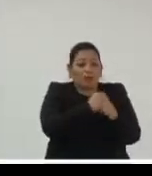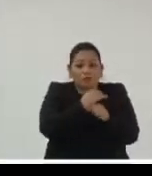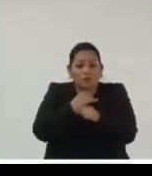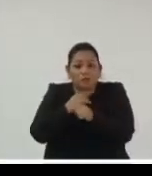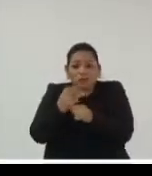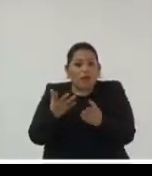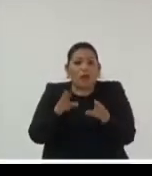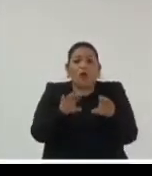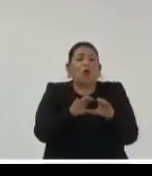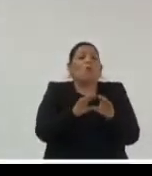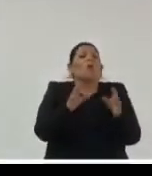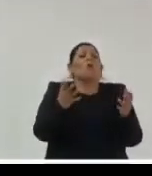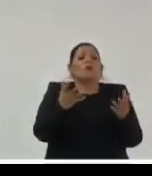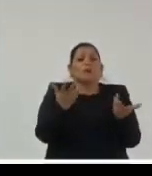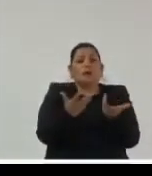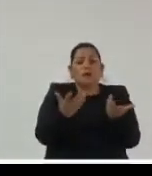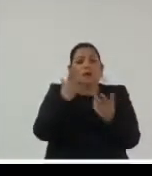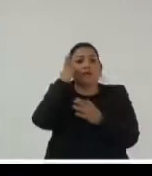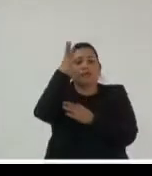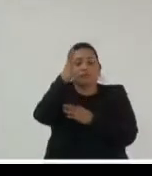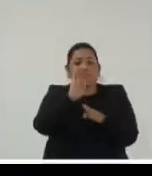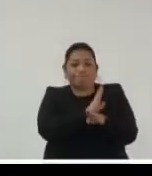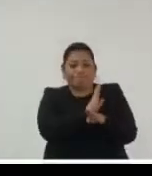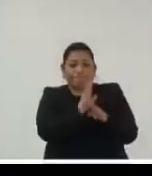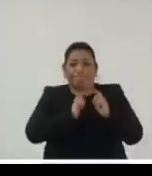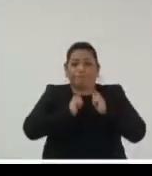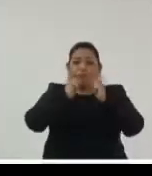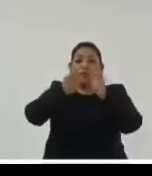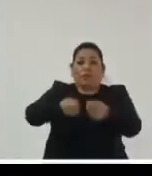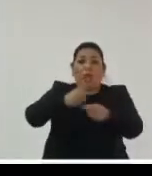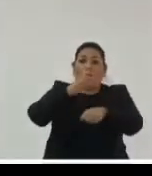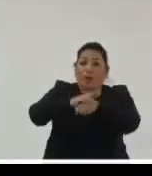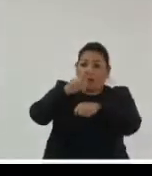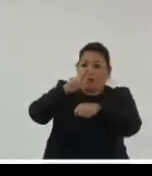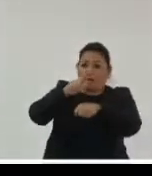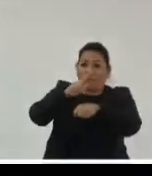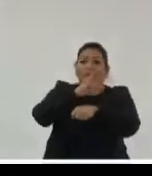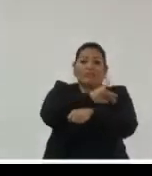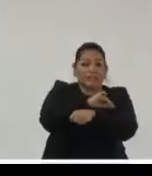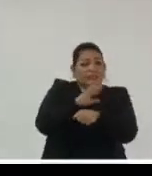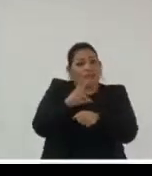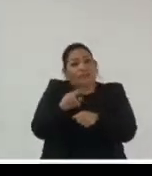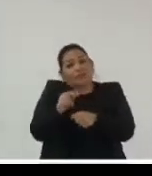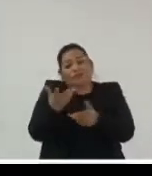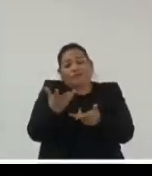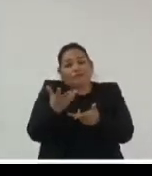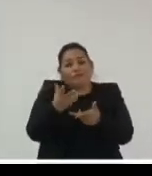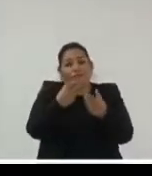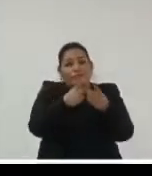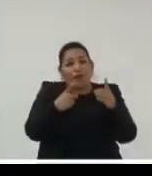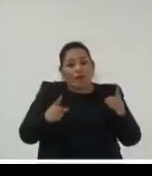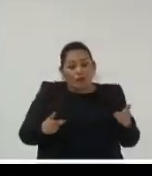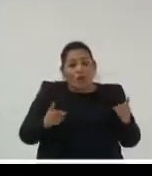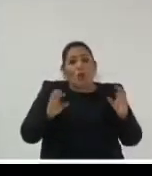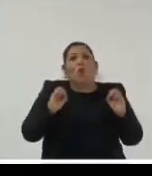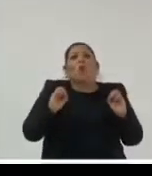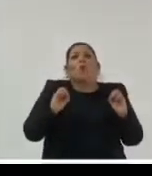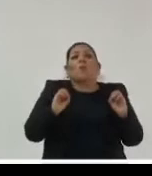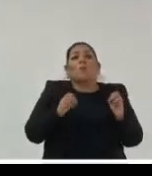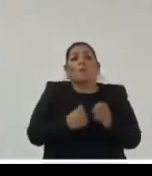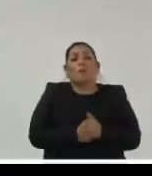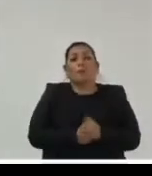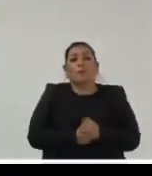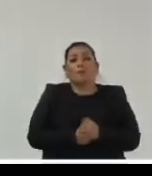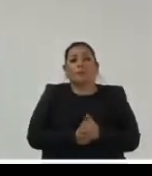garantizar que efectivamente el beneficio de esas decisiones llegue a la mayoría o se desenrolle se desarrolle o se tenga